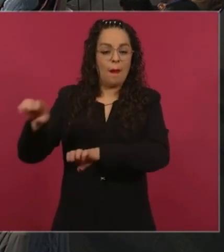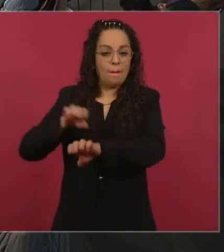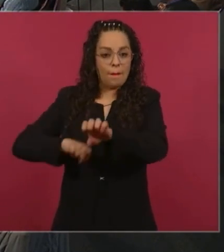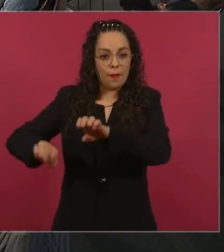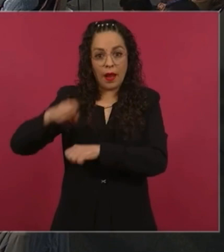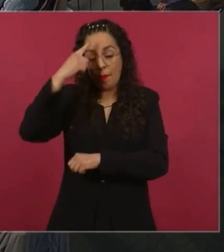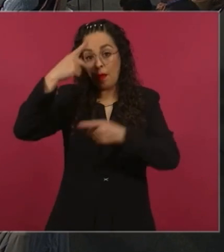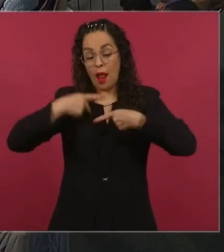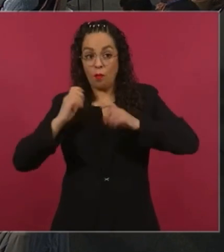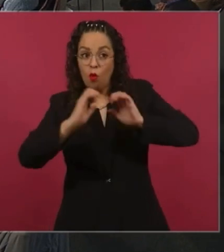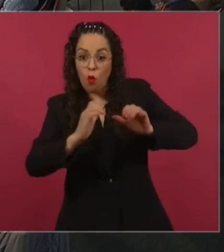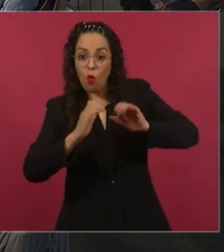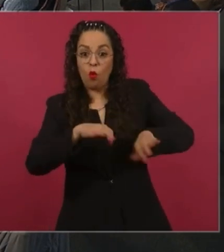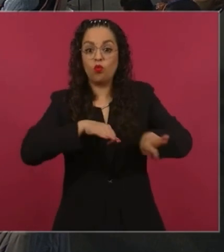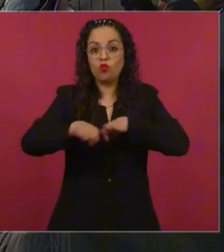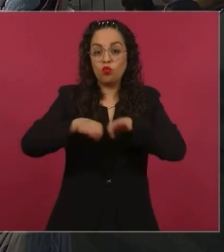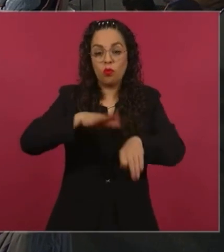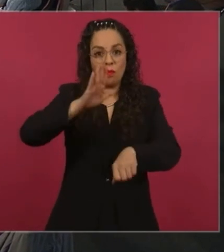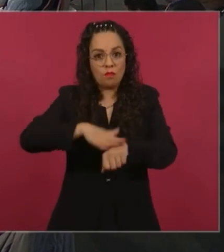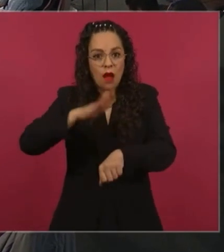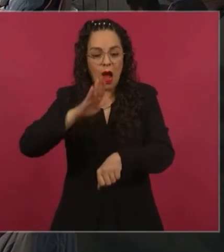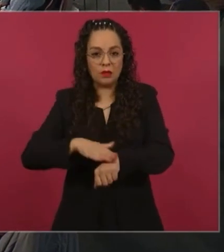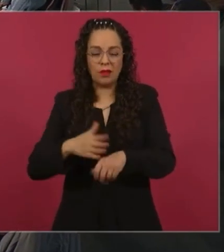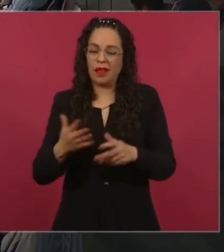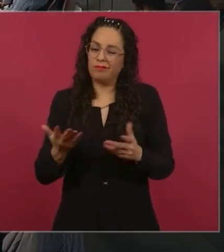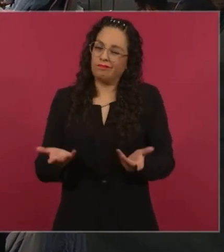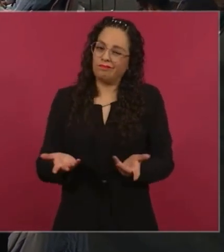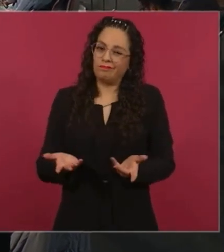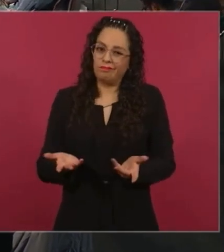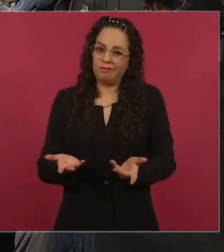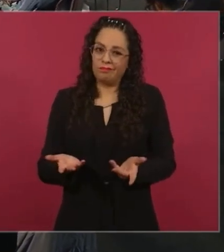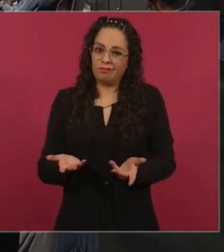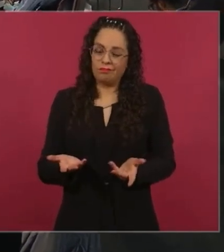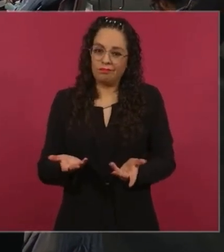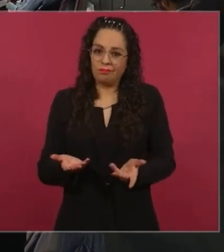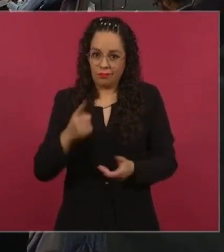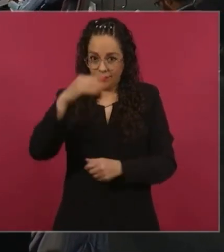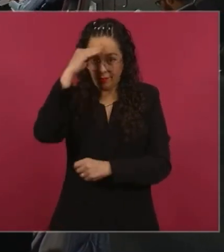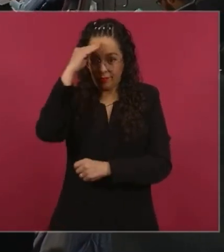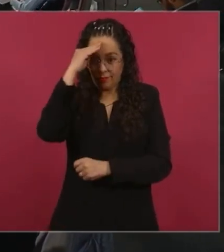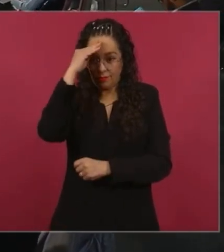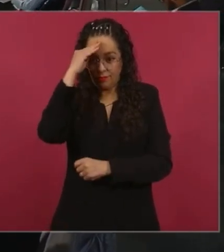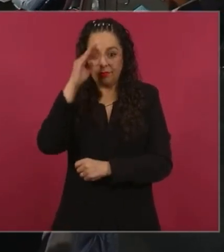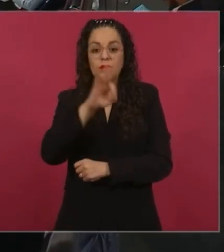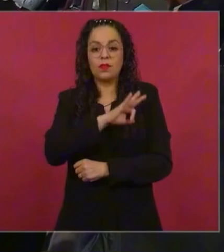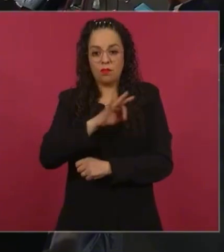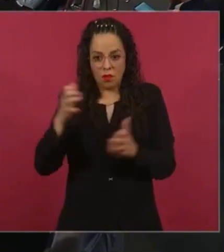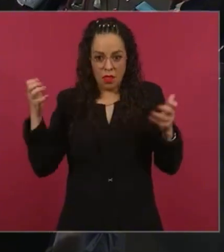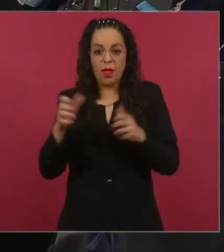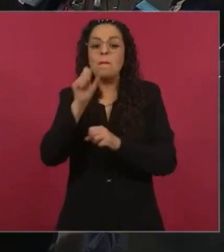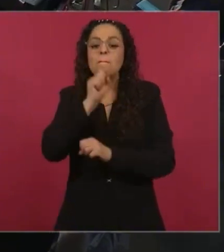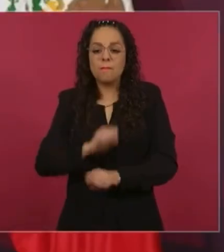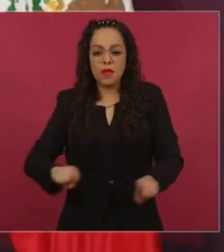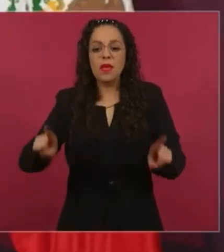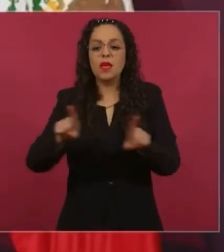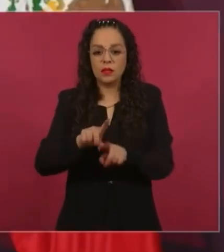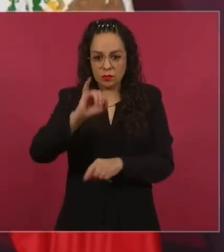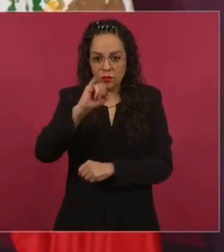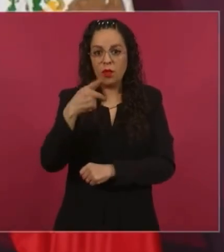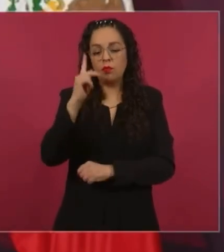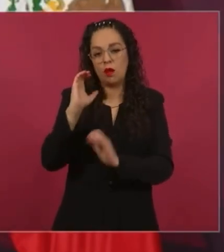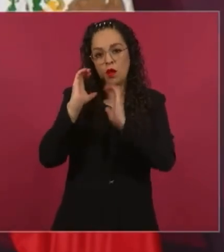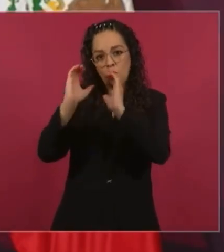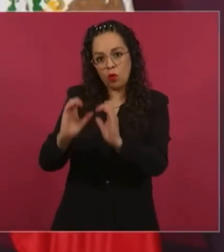como si no se pudiese lograr lo mismo cuidando el agua y